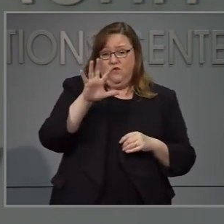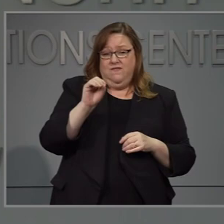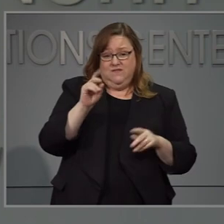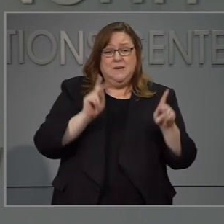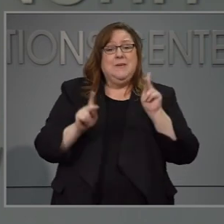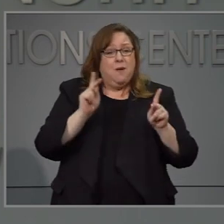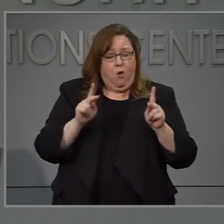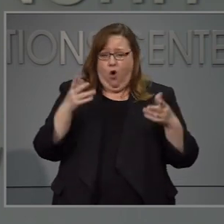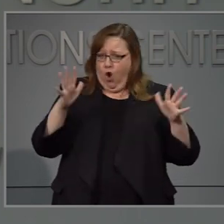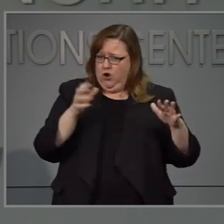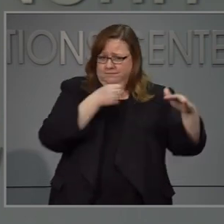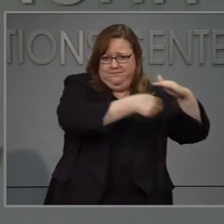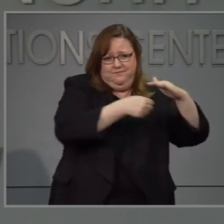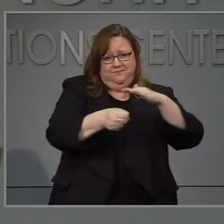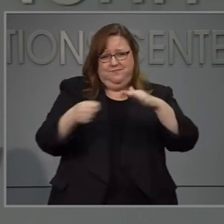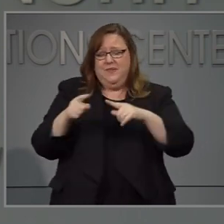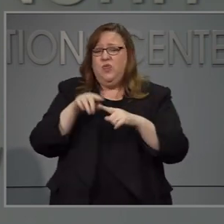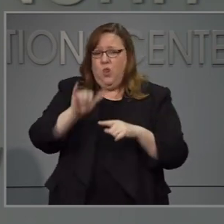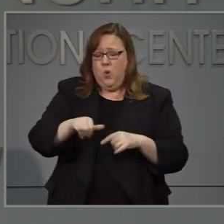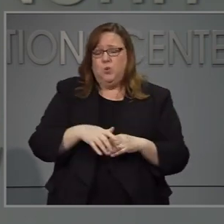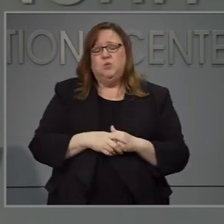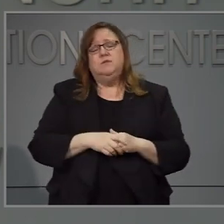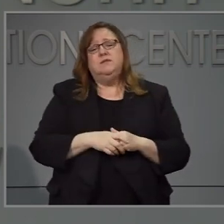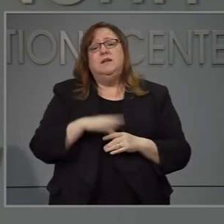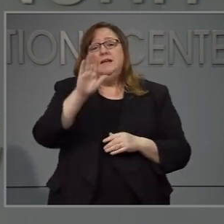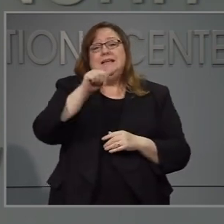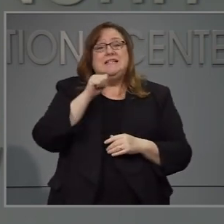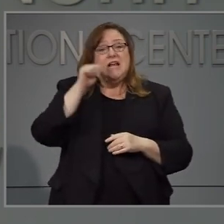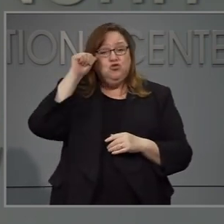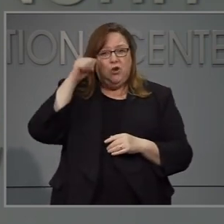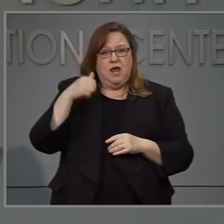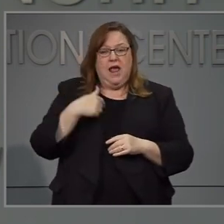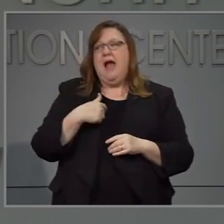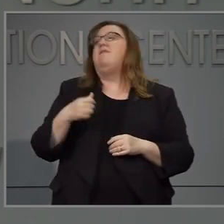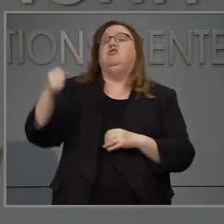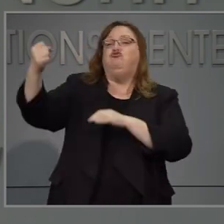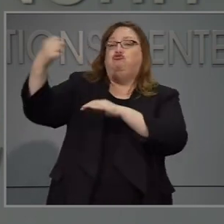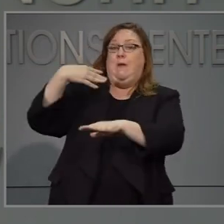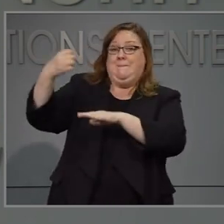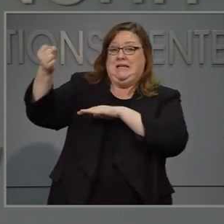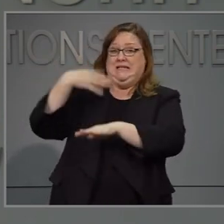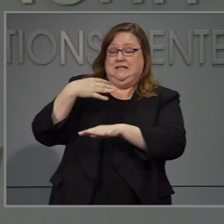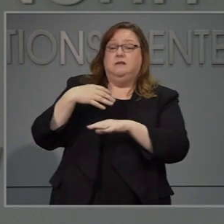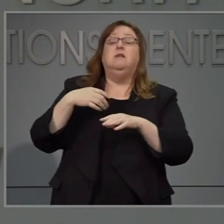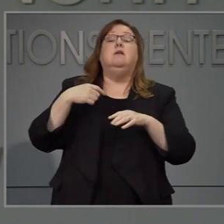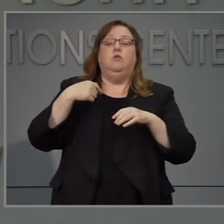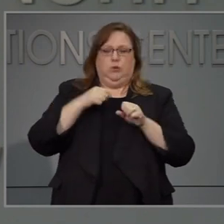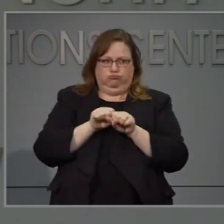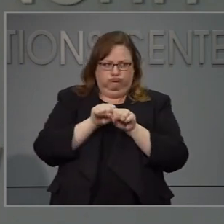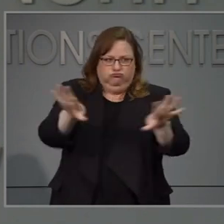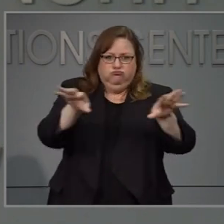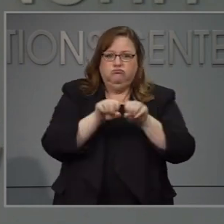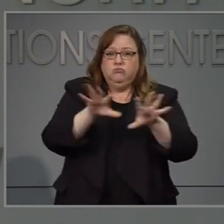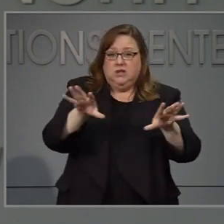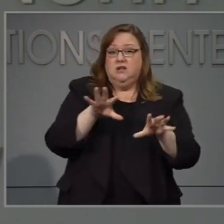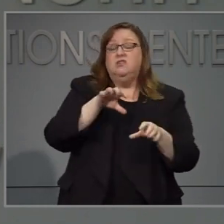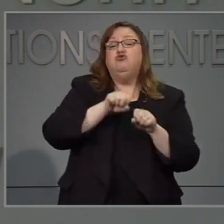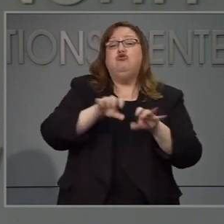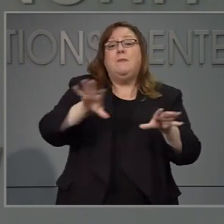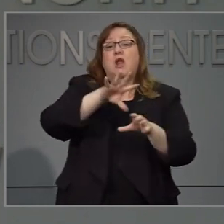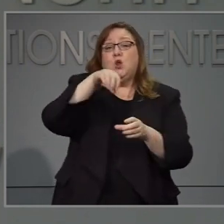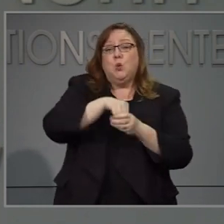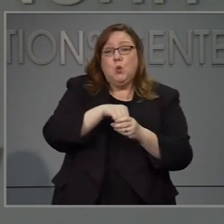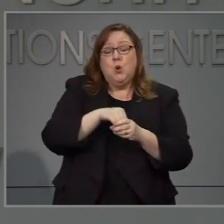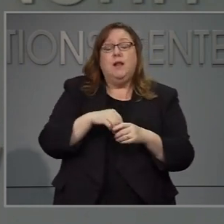Pepe y estamos el día de ayer entregando a treinta y seis condados a dos coaliciones de atención médica entregamos